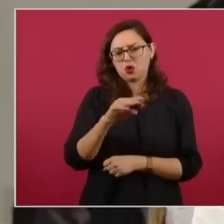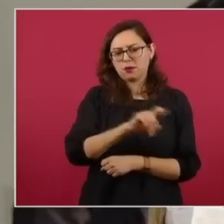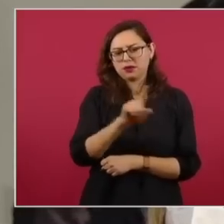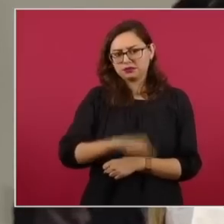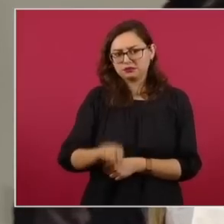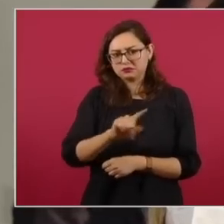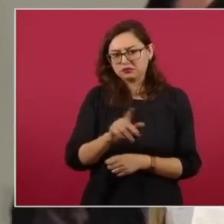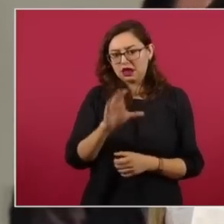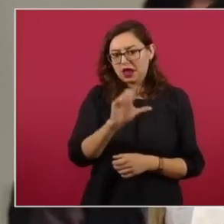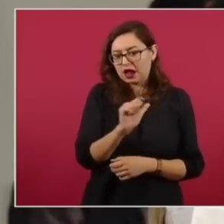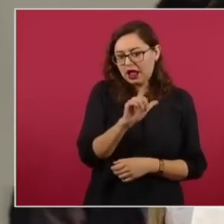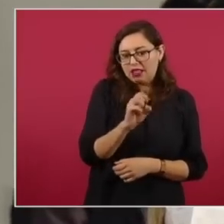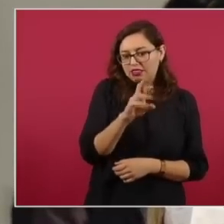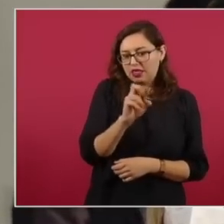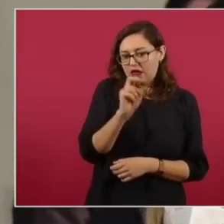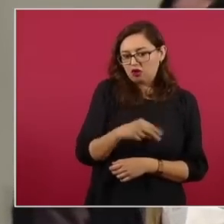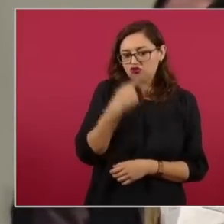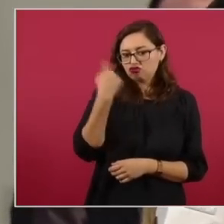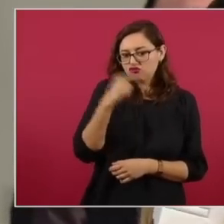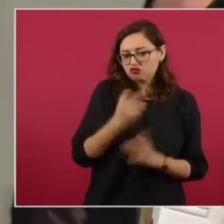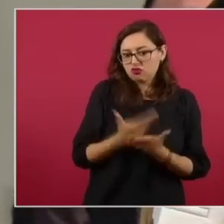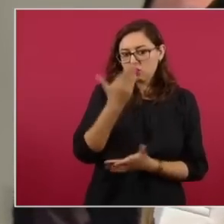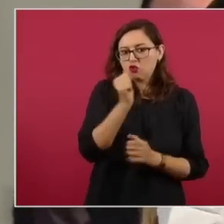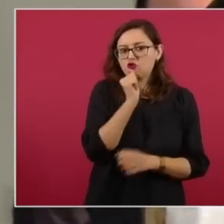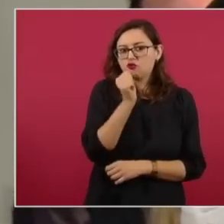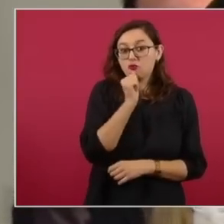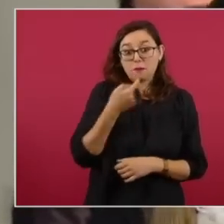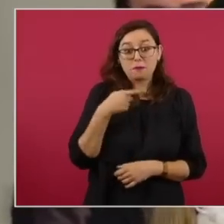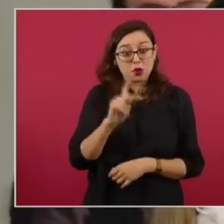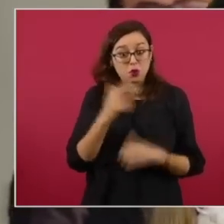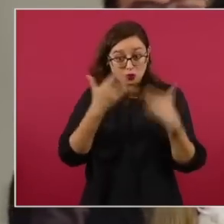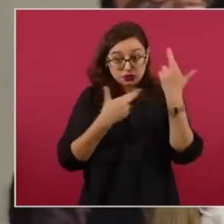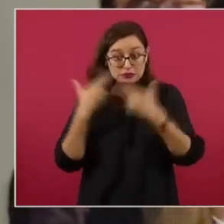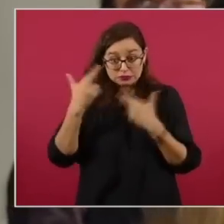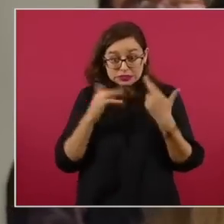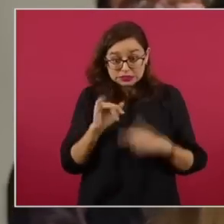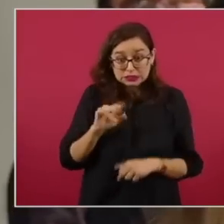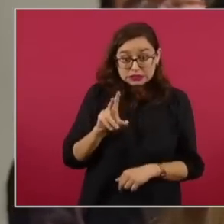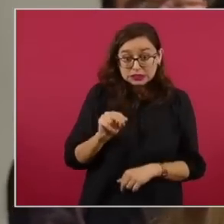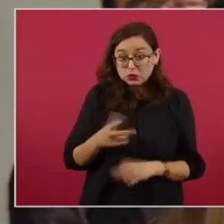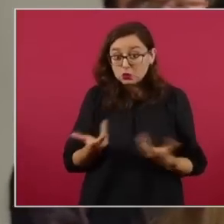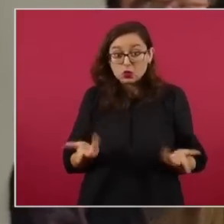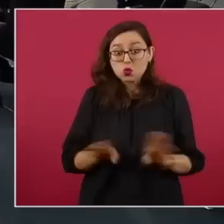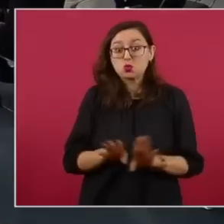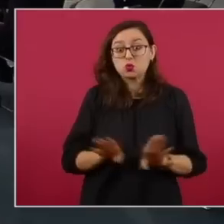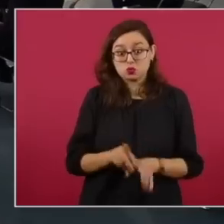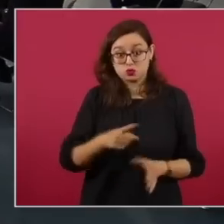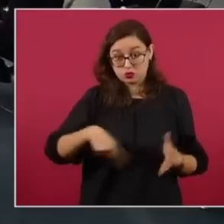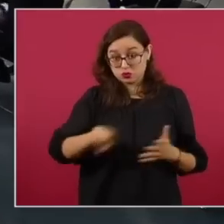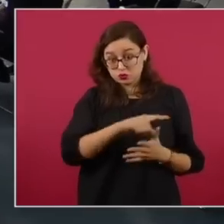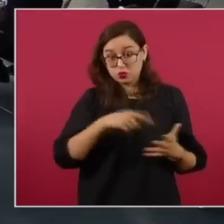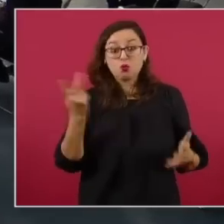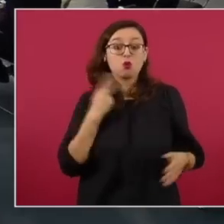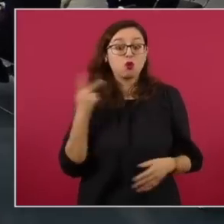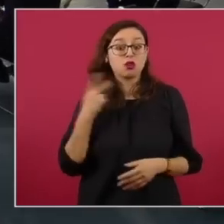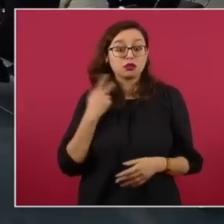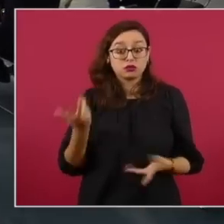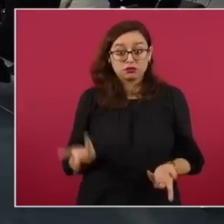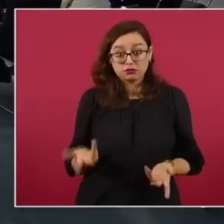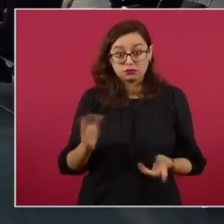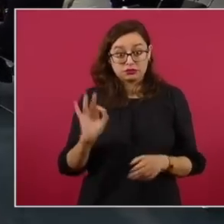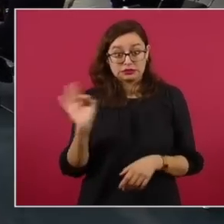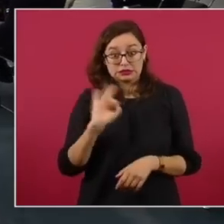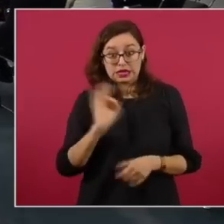a Felipe Calderón, pero sí reiterar esta pregunta, si se está dando seguimiento a estas personas políticamente expuestas por